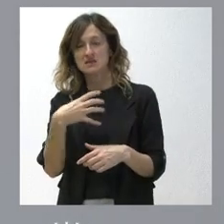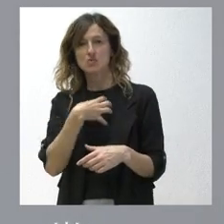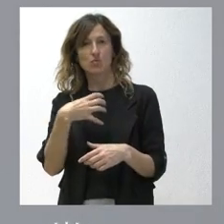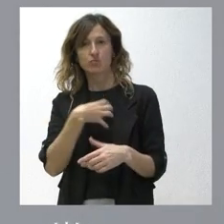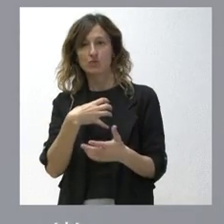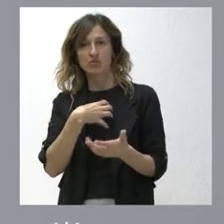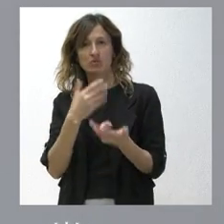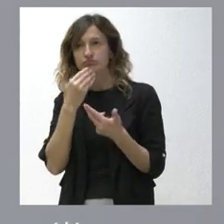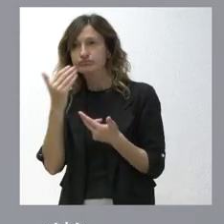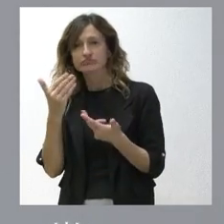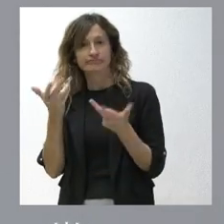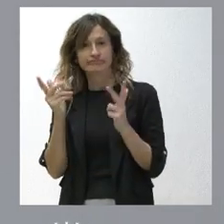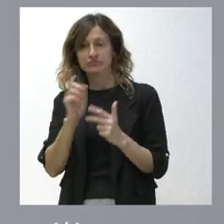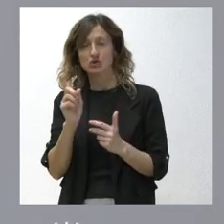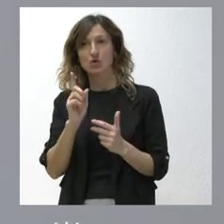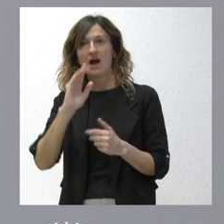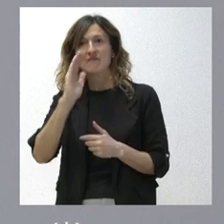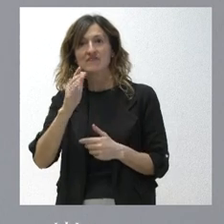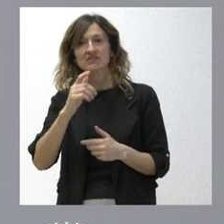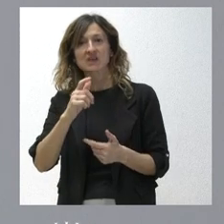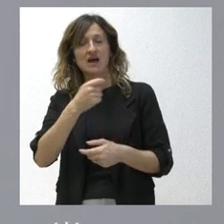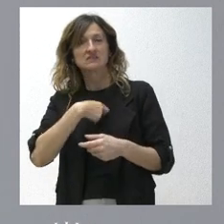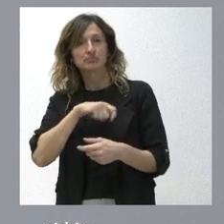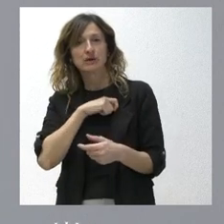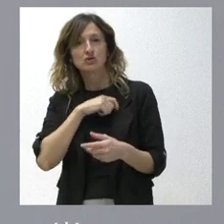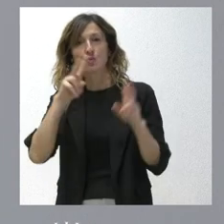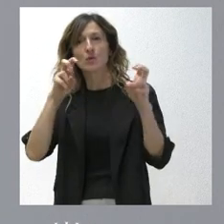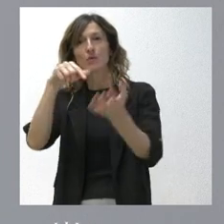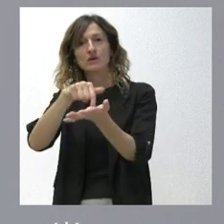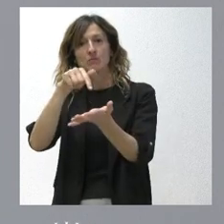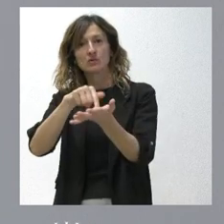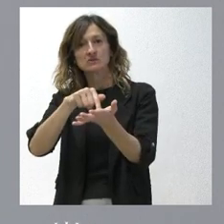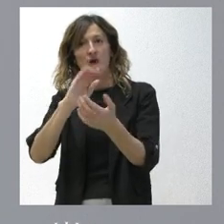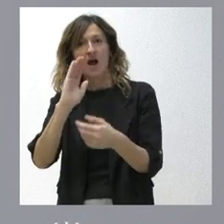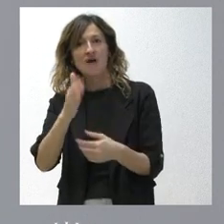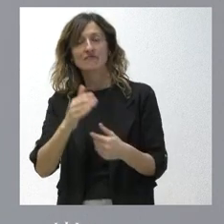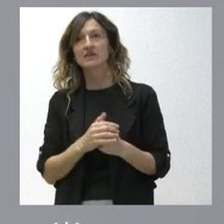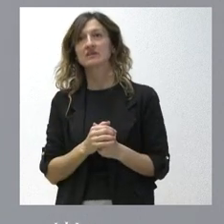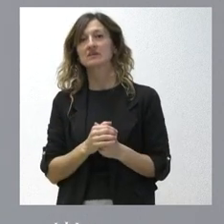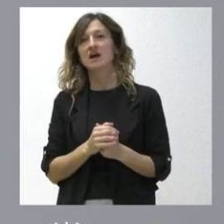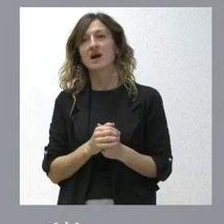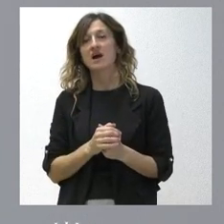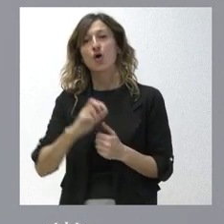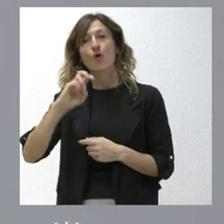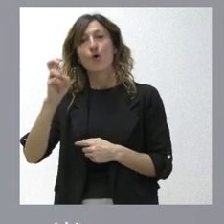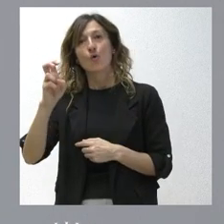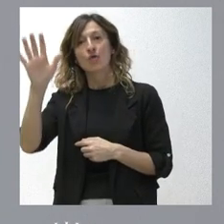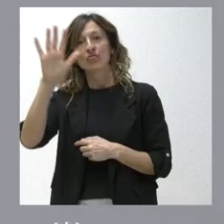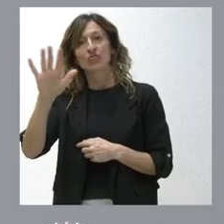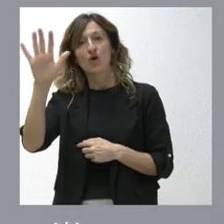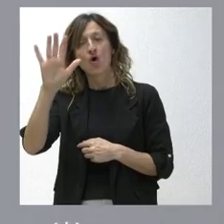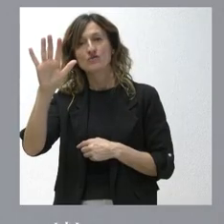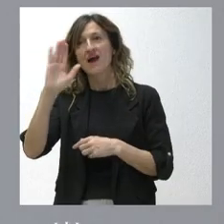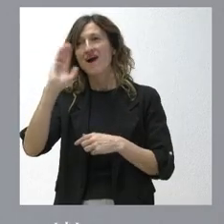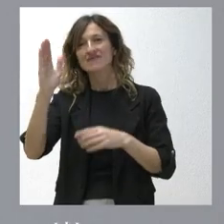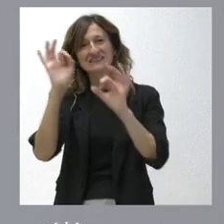que algo que perjudica a todos los españoles, como es un nuevo impuesto, no perjudique a una parte del territorio